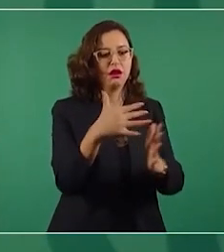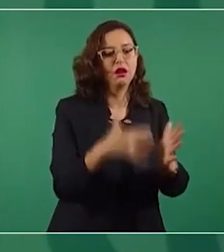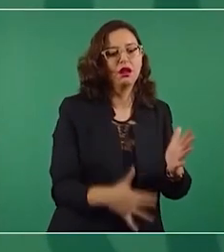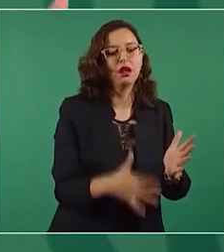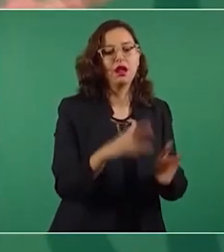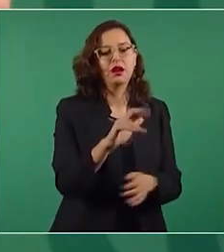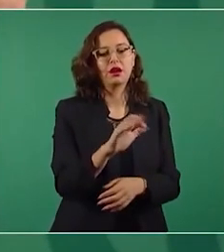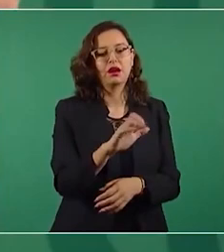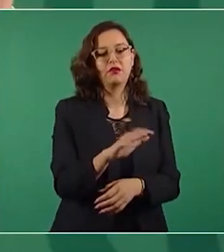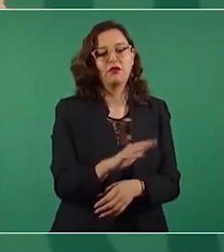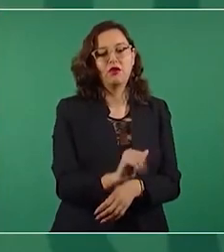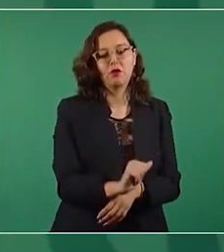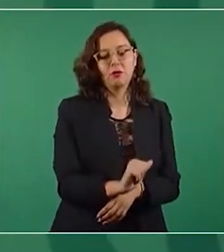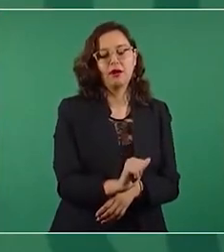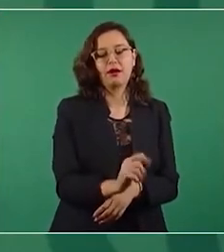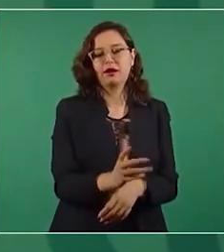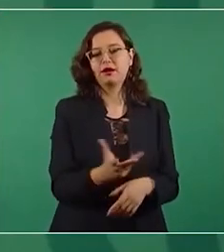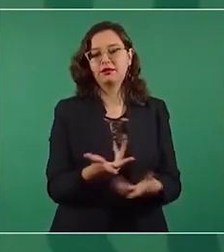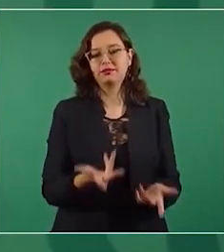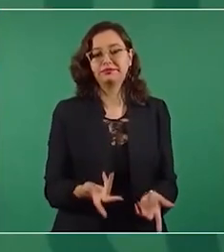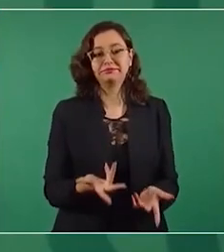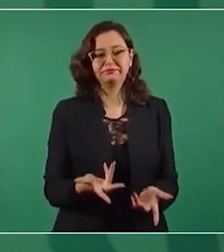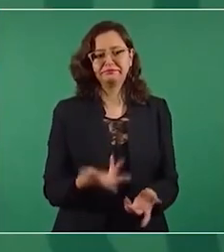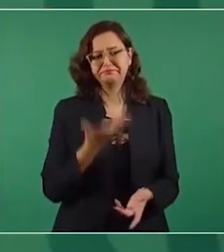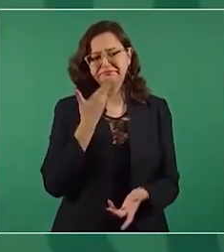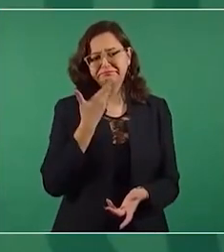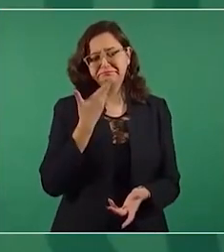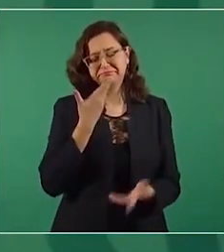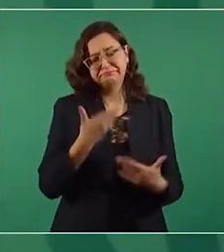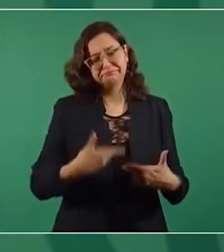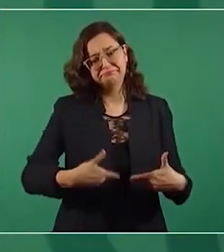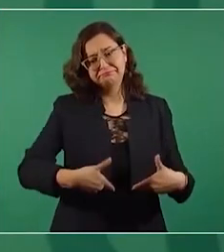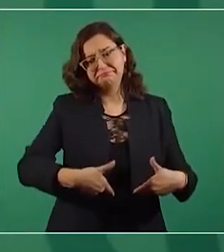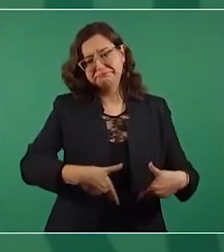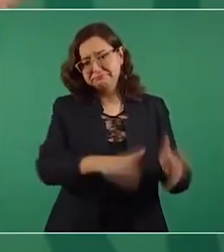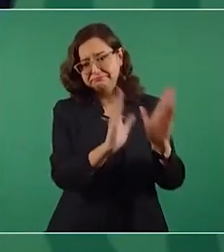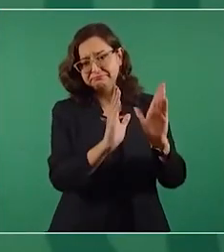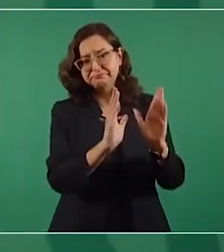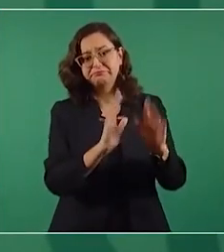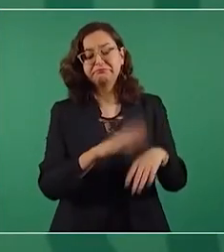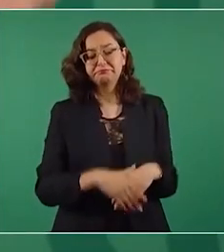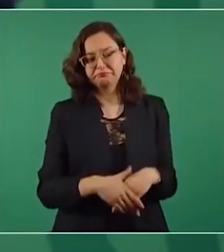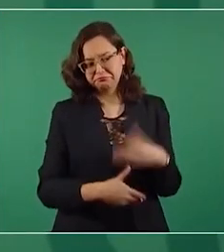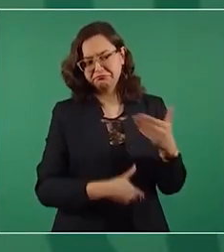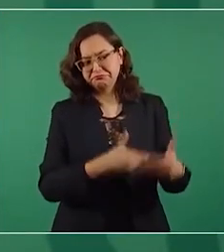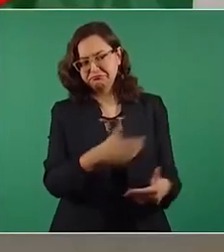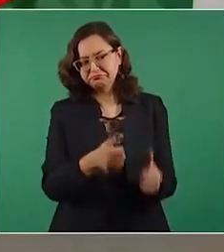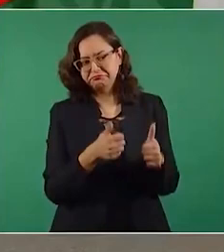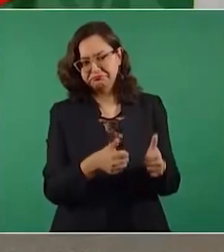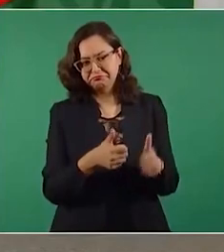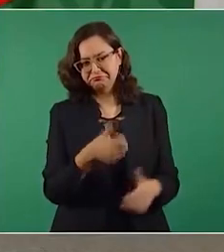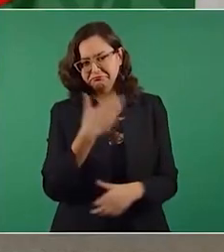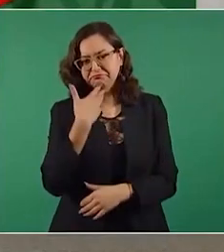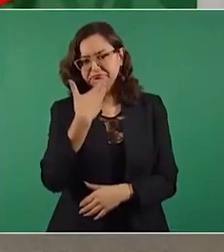y podría yo decirles, pues sigan su camino, ahí la llevan, van bien,